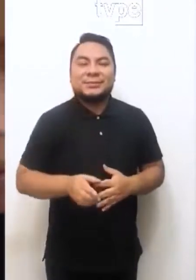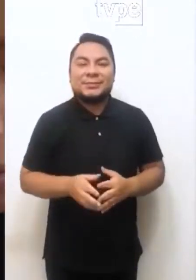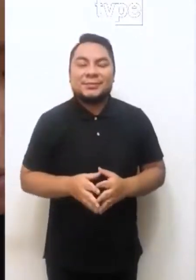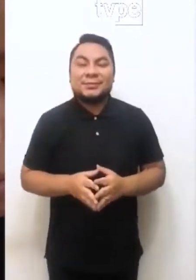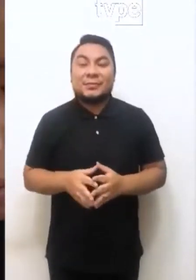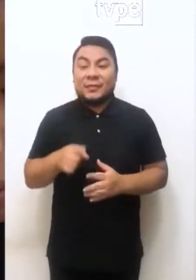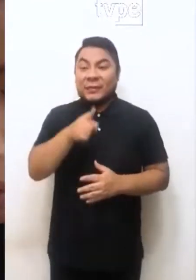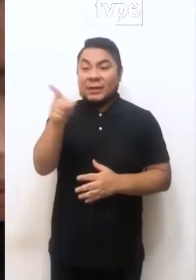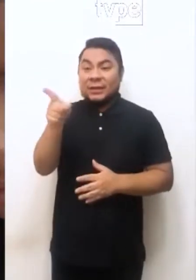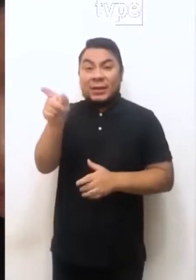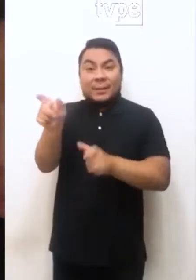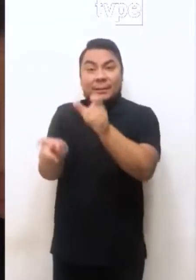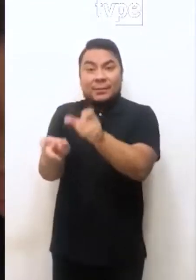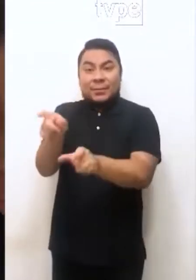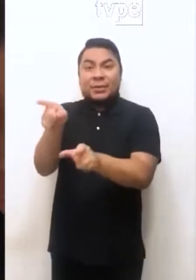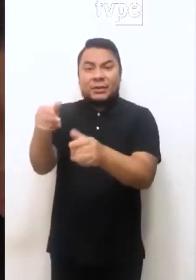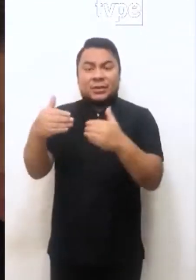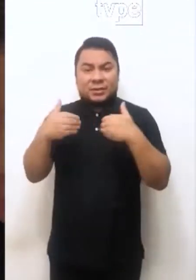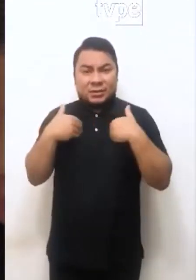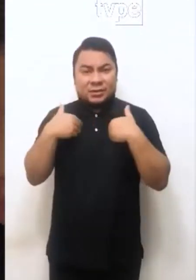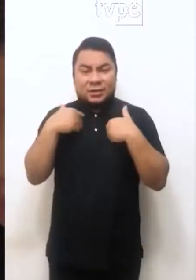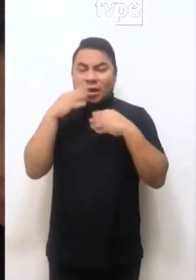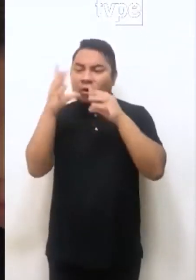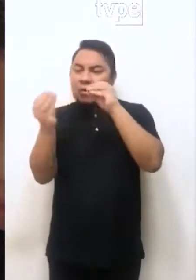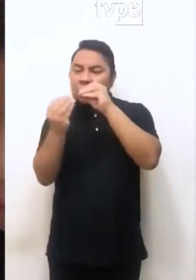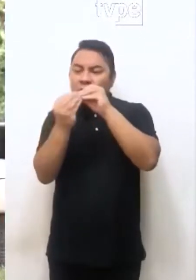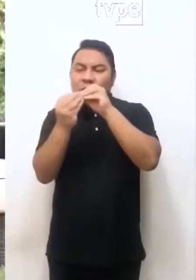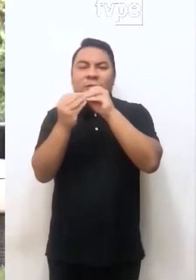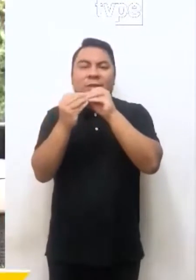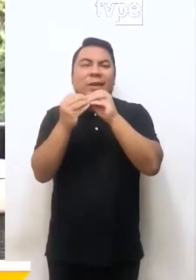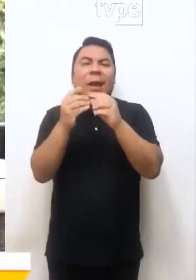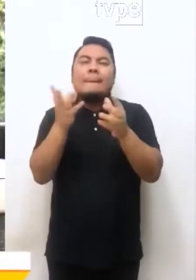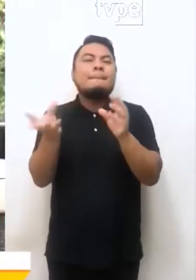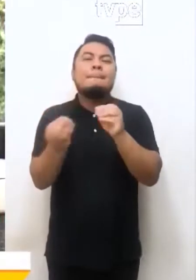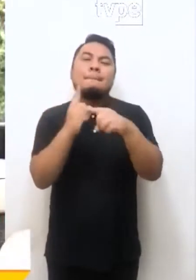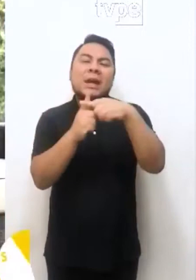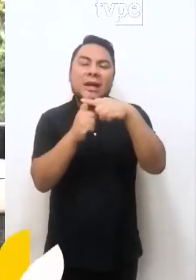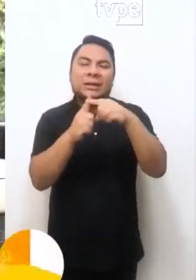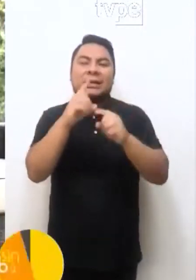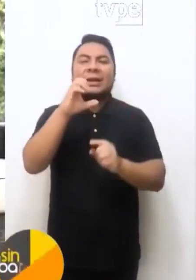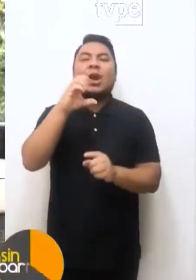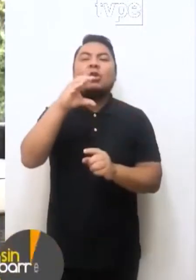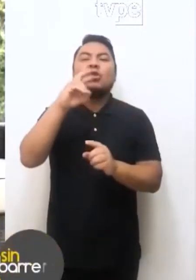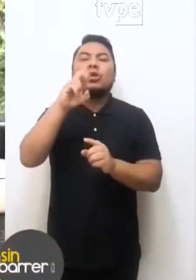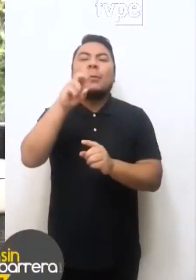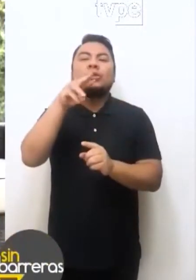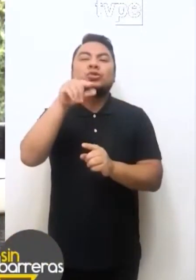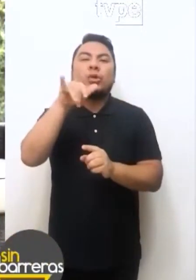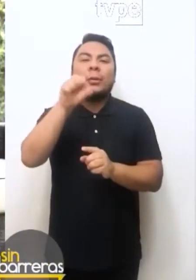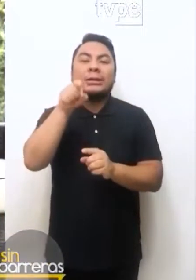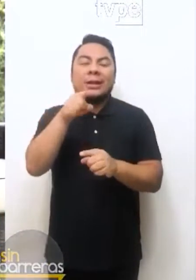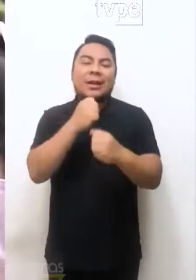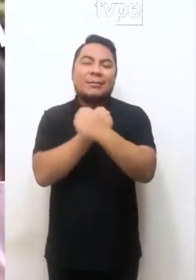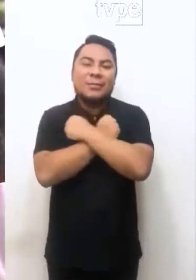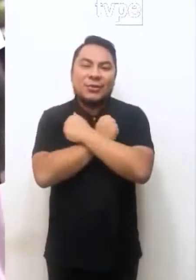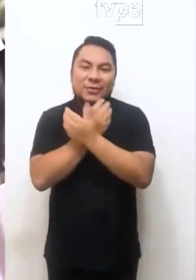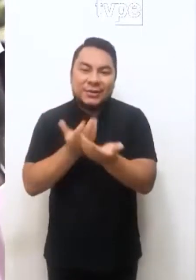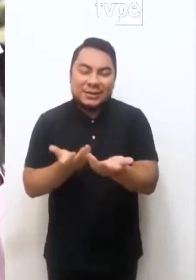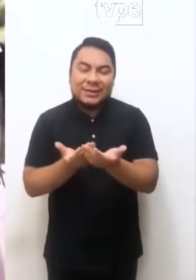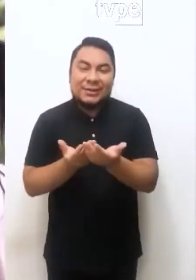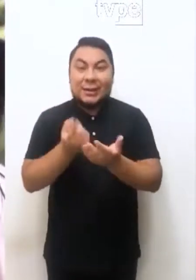Son personas que tienen un cromosoma extra y ese cromosoma extra es justamente el cromosoma del amor.